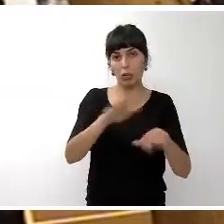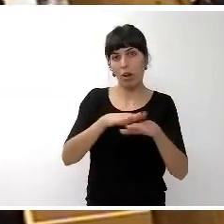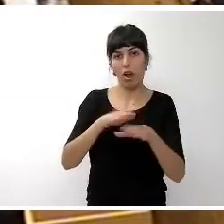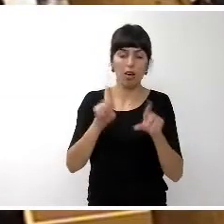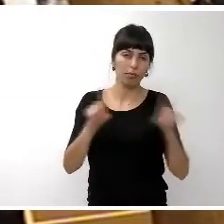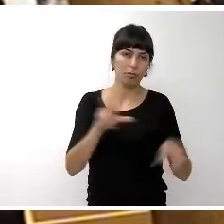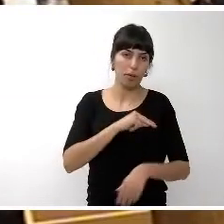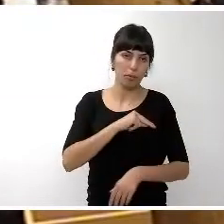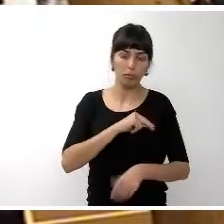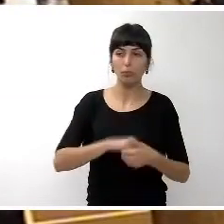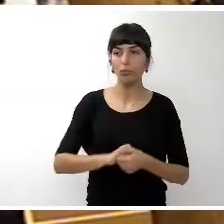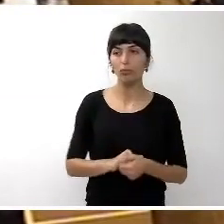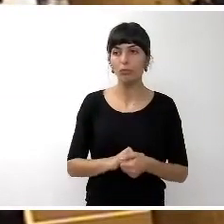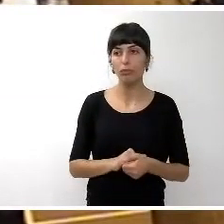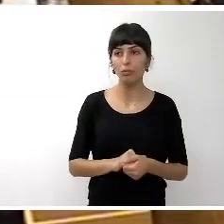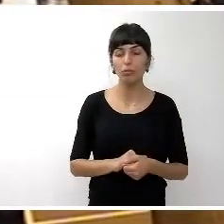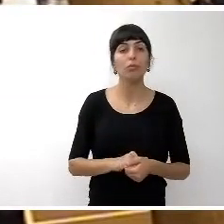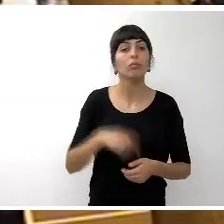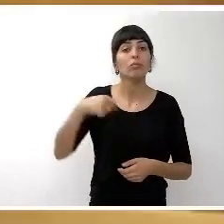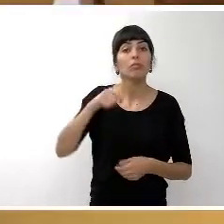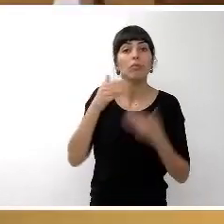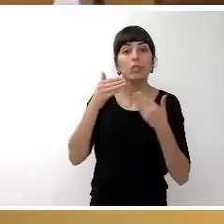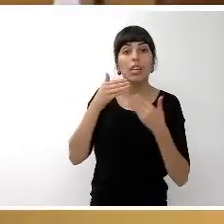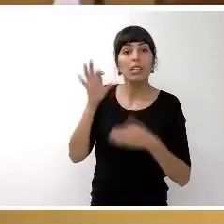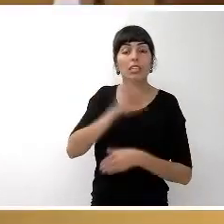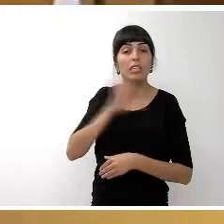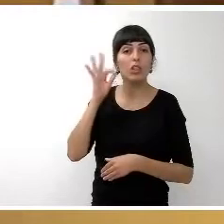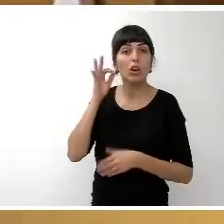Muchas gracias, señora consejera, por el Grupo de Coalición Canaria.